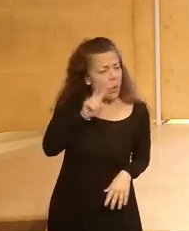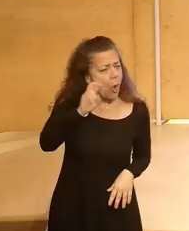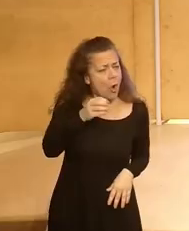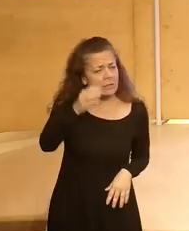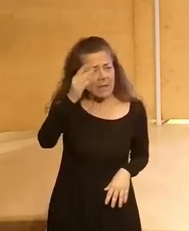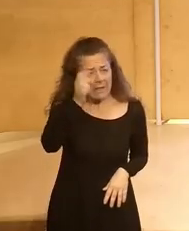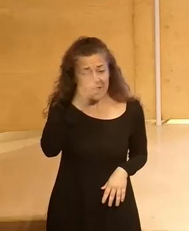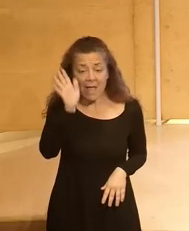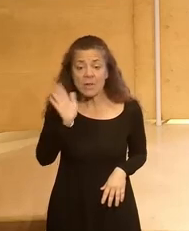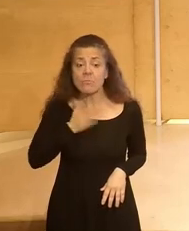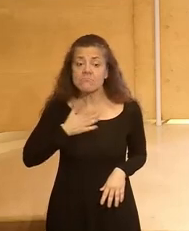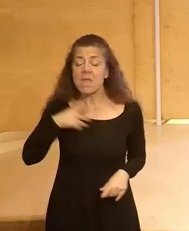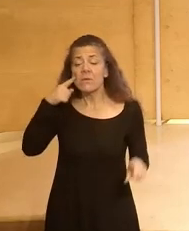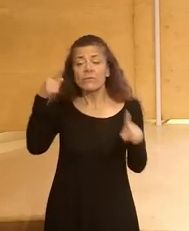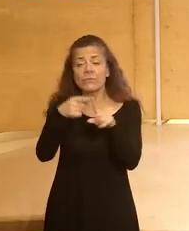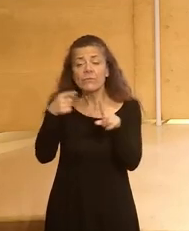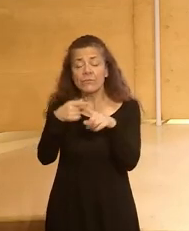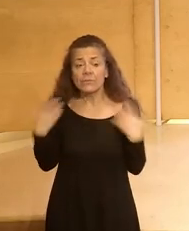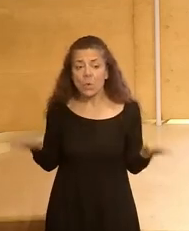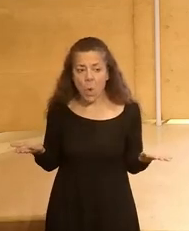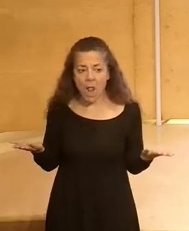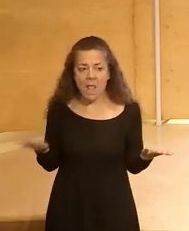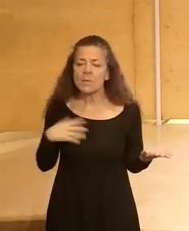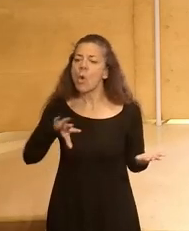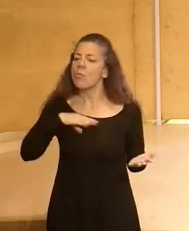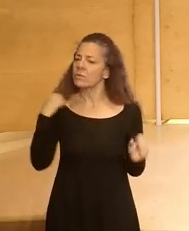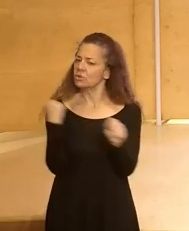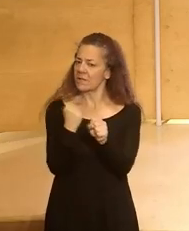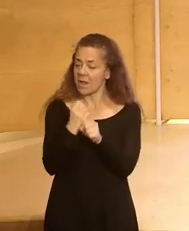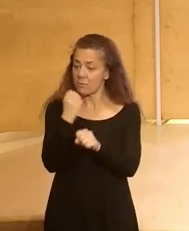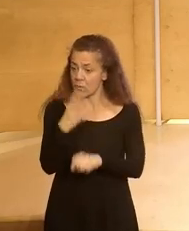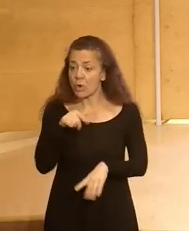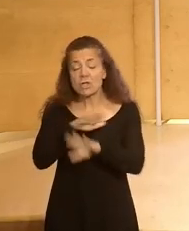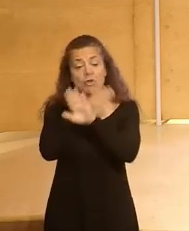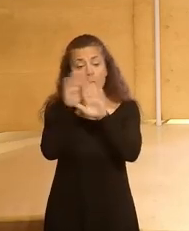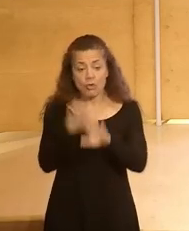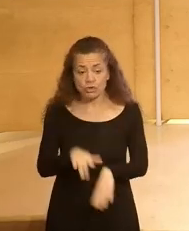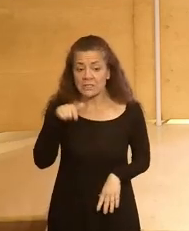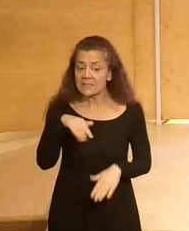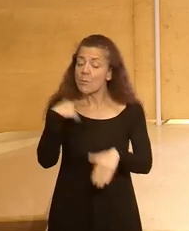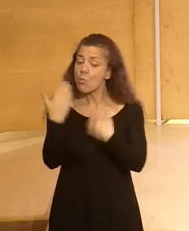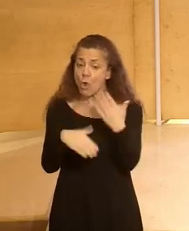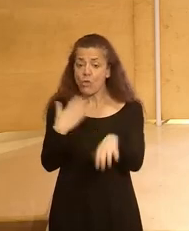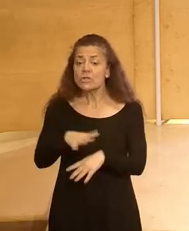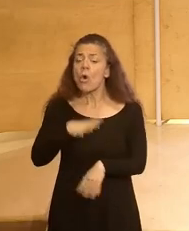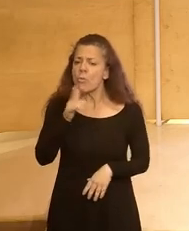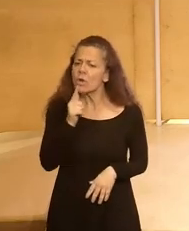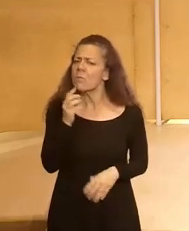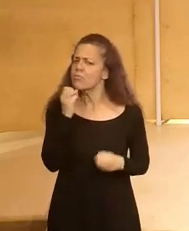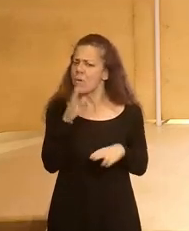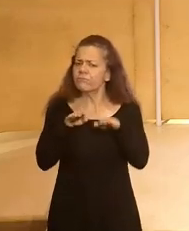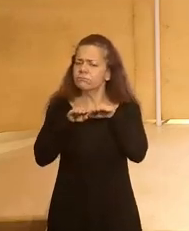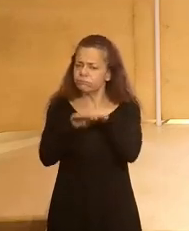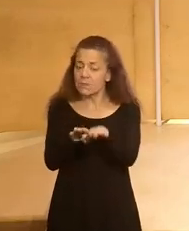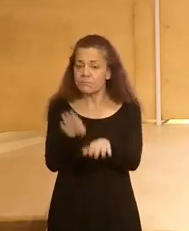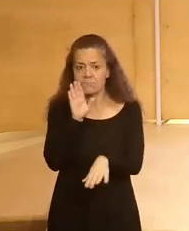perspectiva pero mi impresión es que vamos a poder trabajar muy bien con las conclusiones que salgan de ese proceso porque está muy alineado